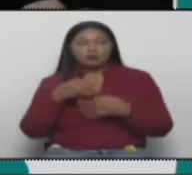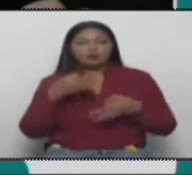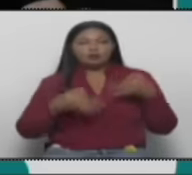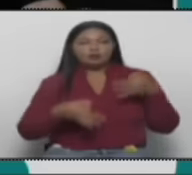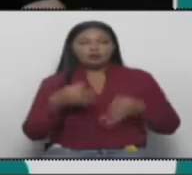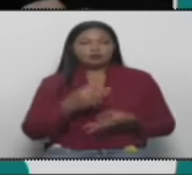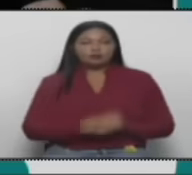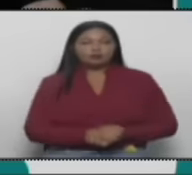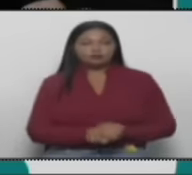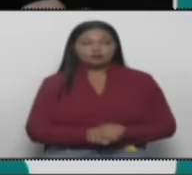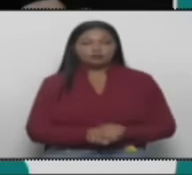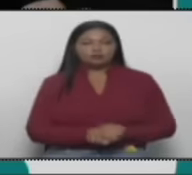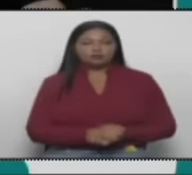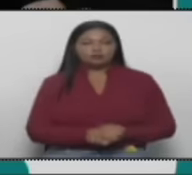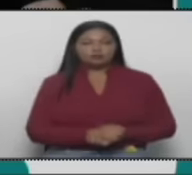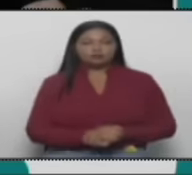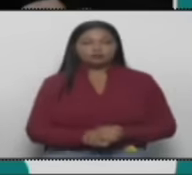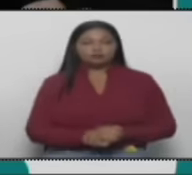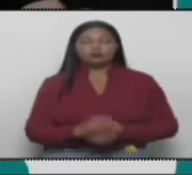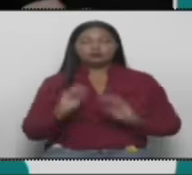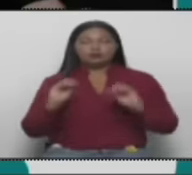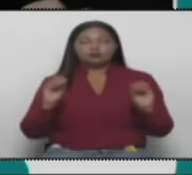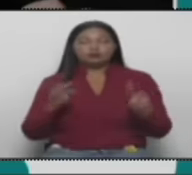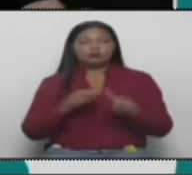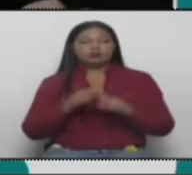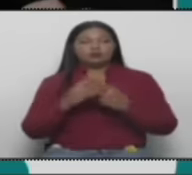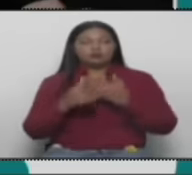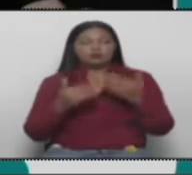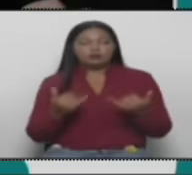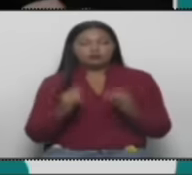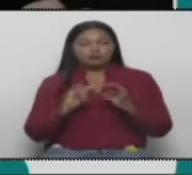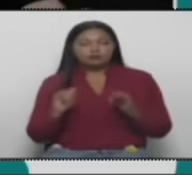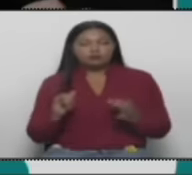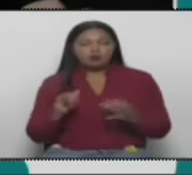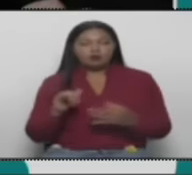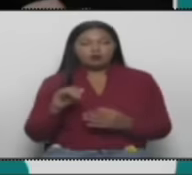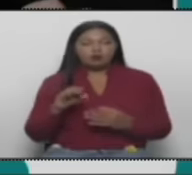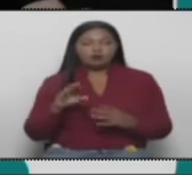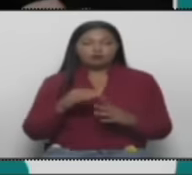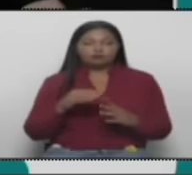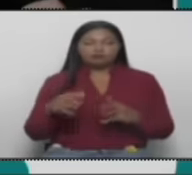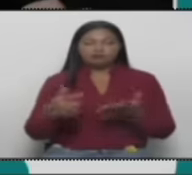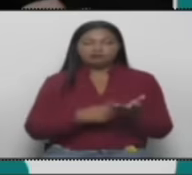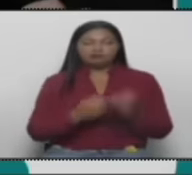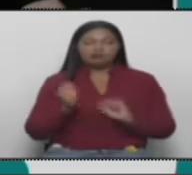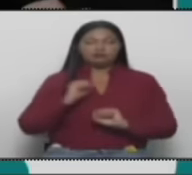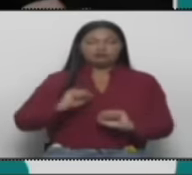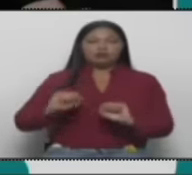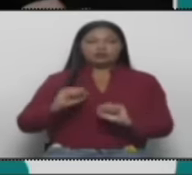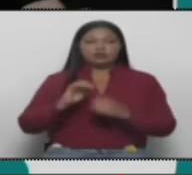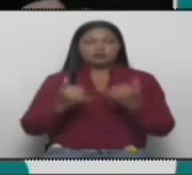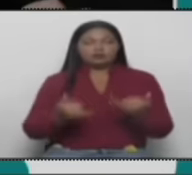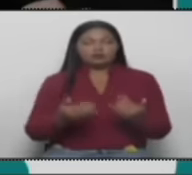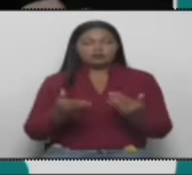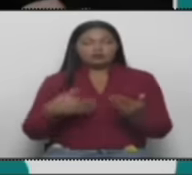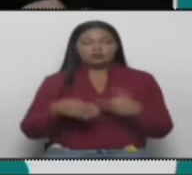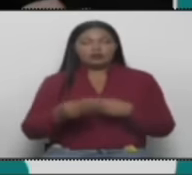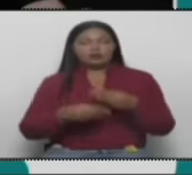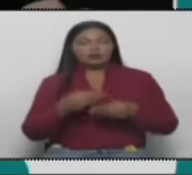llaman situación de contumacia y rebeldía, lo que traería